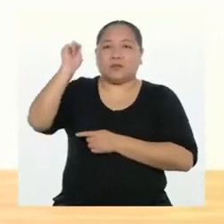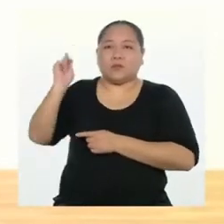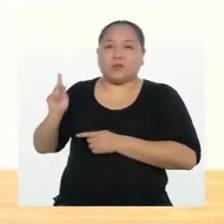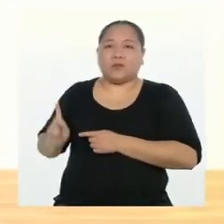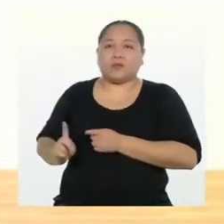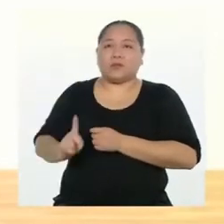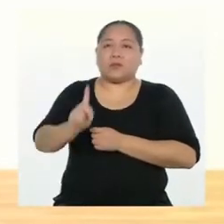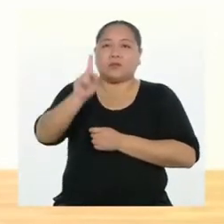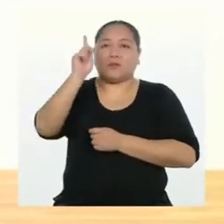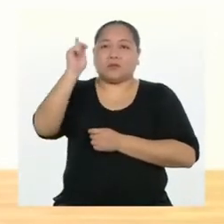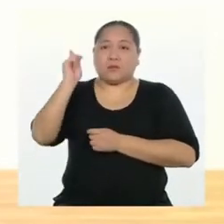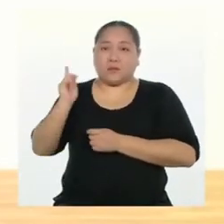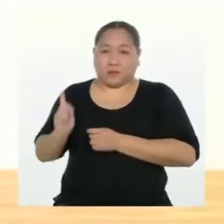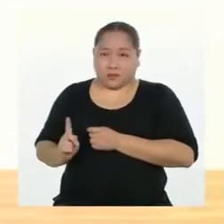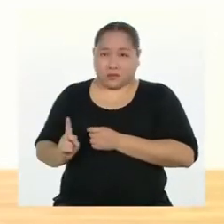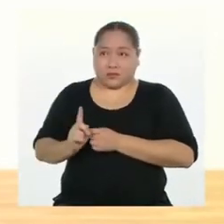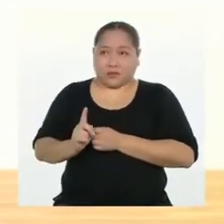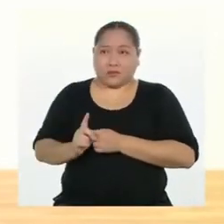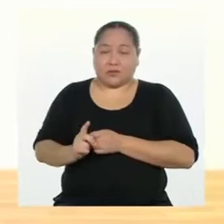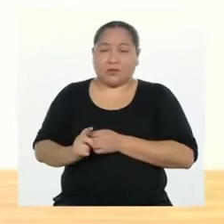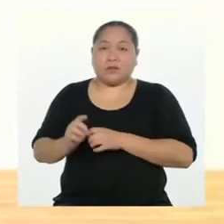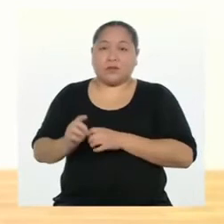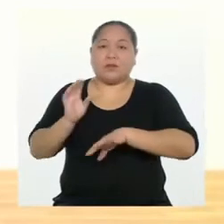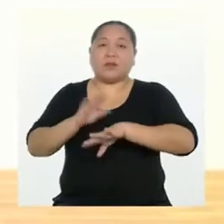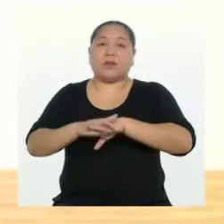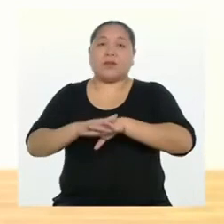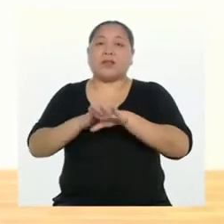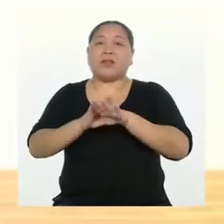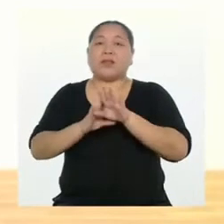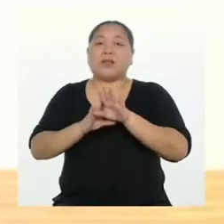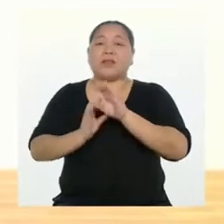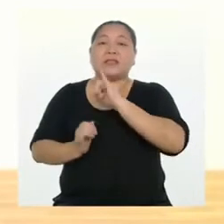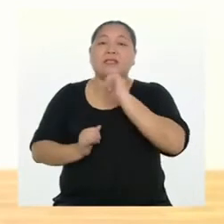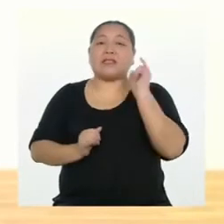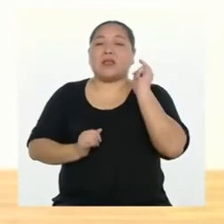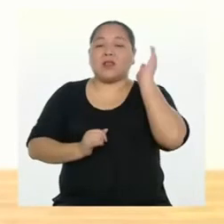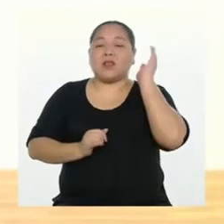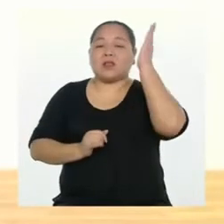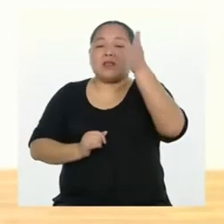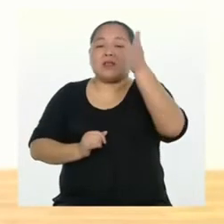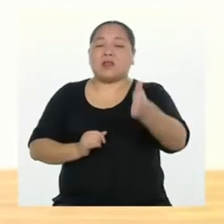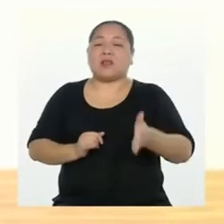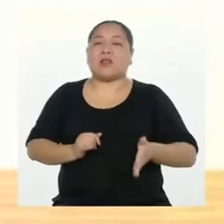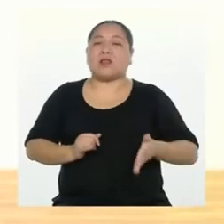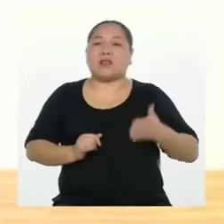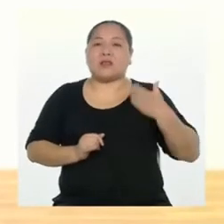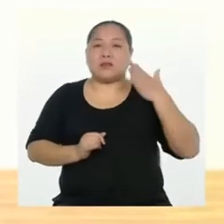Mientras nuestro brazo izquierdo va a ir hacia adelante.